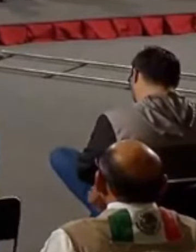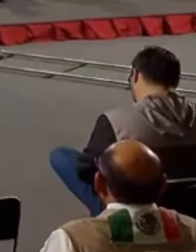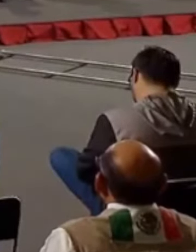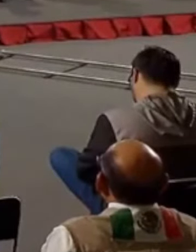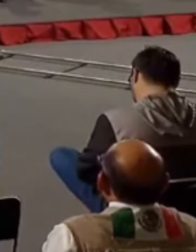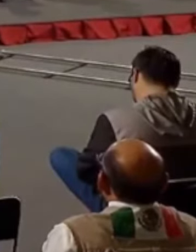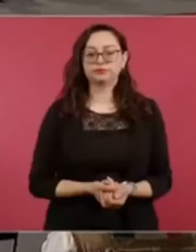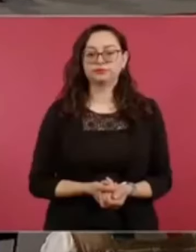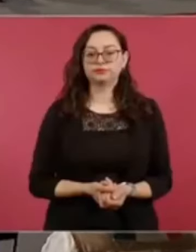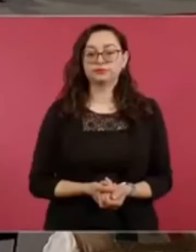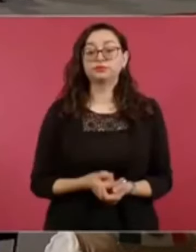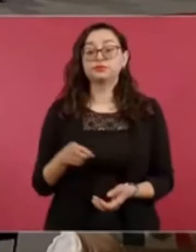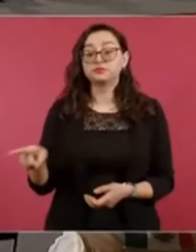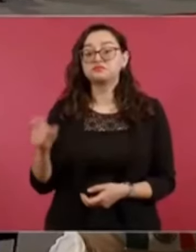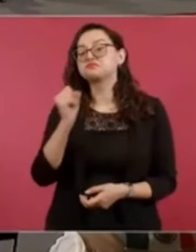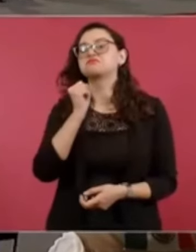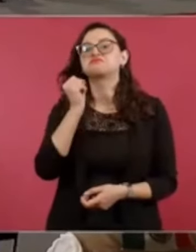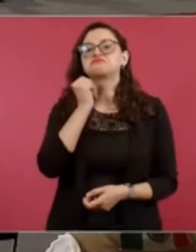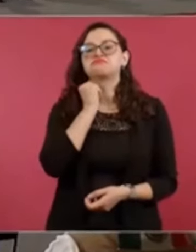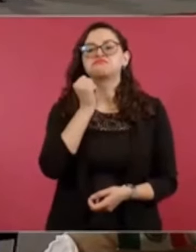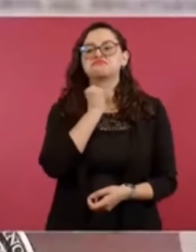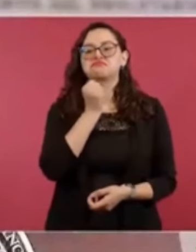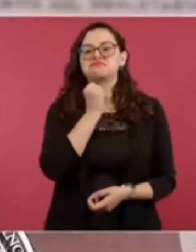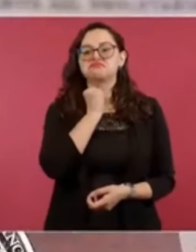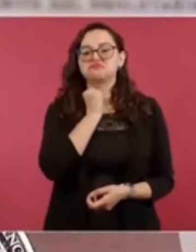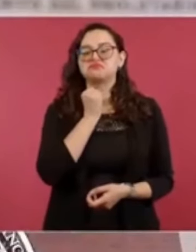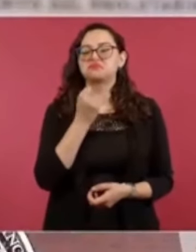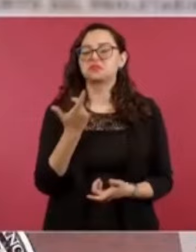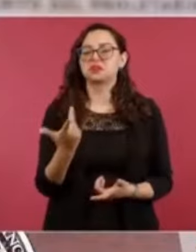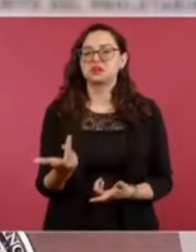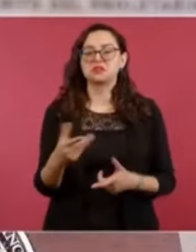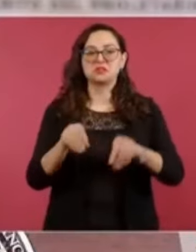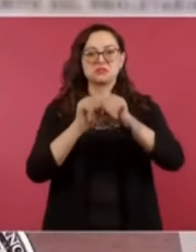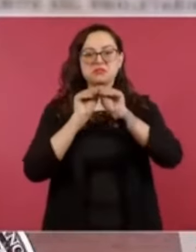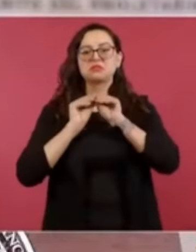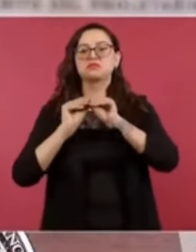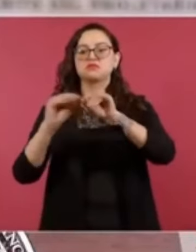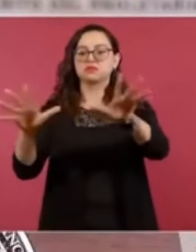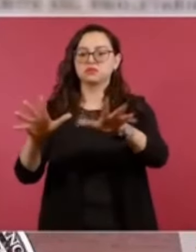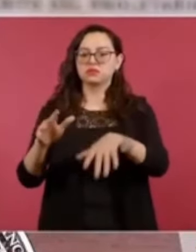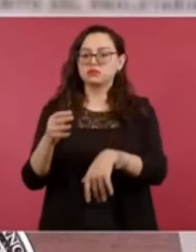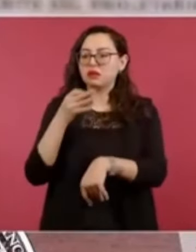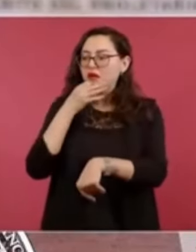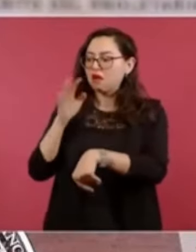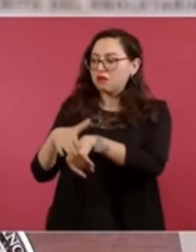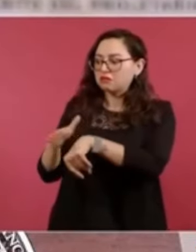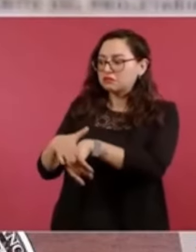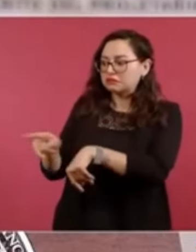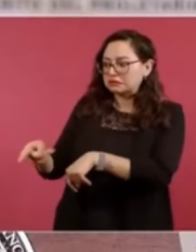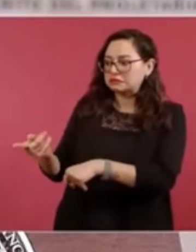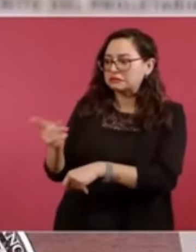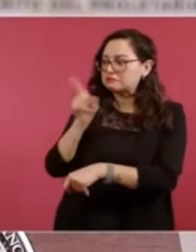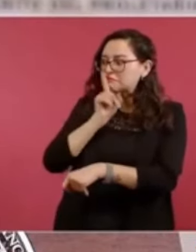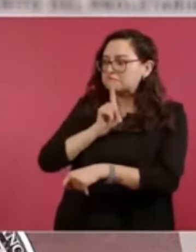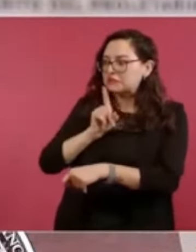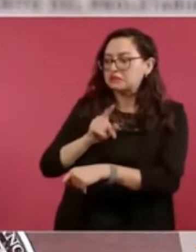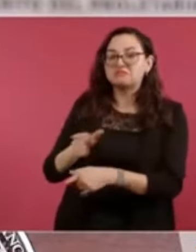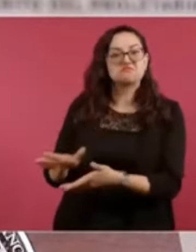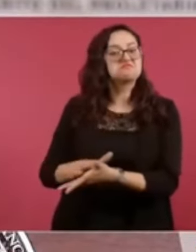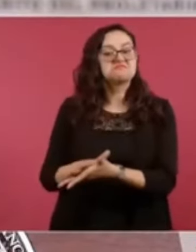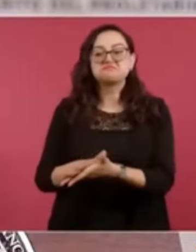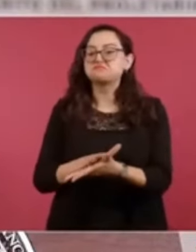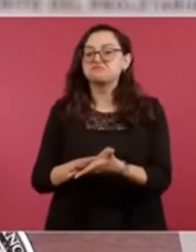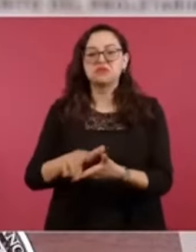senador no ha borrado esta publicación, aunque sí le contestó al jefe de gobierno, Martí Batres,